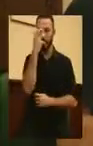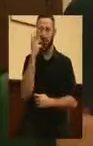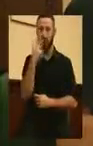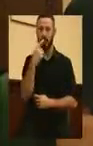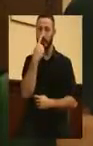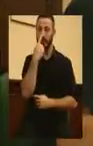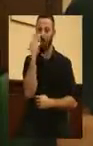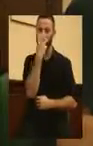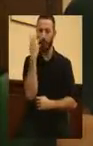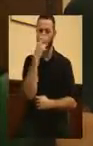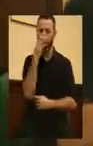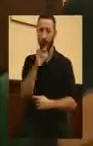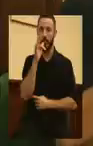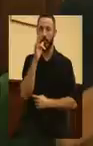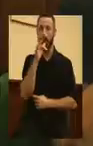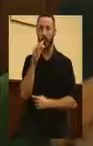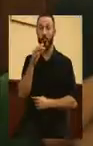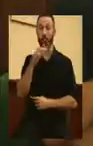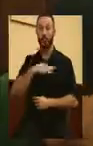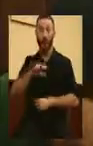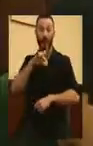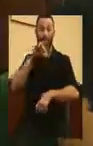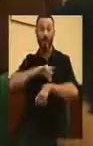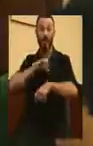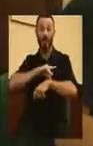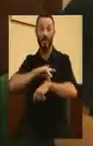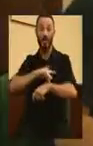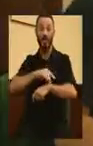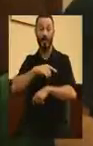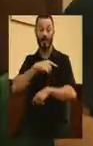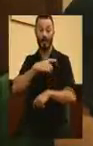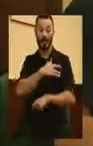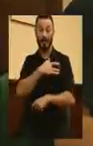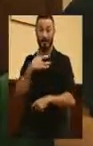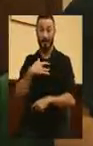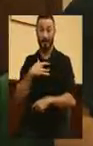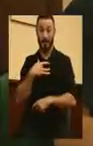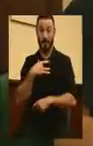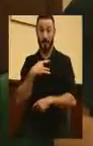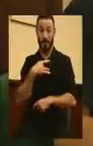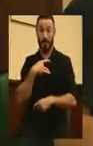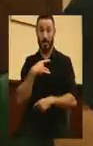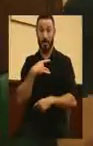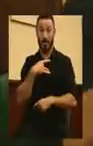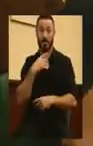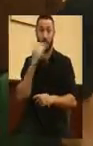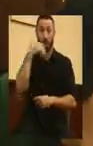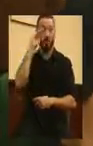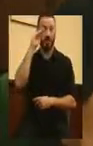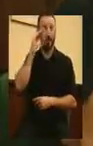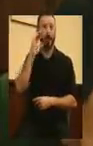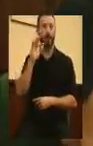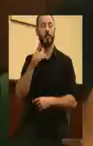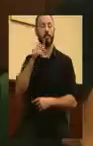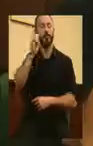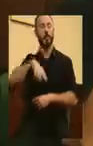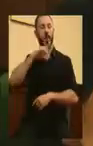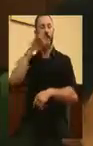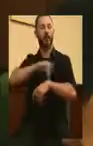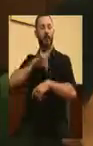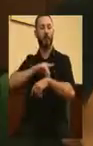y un incremento de riesgo en las enfermedades respiratorias agudas y reducción de la función pulmonar, así como el agravamiento de las patologías